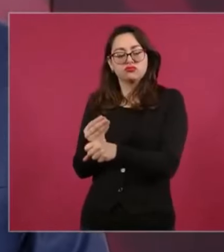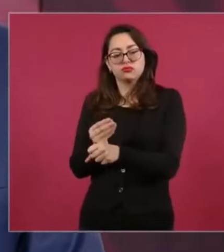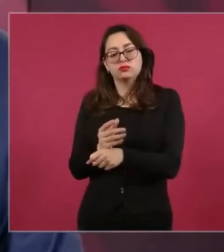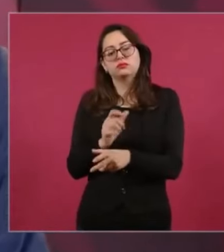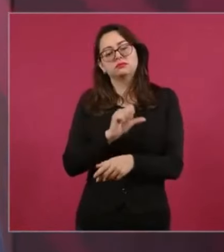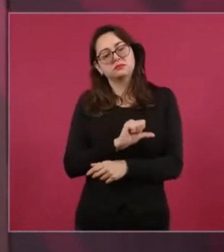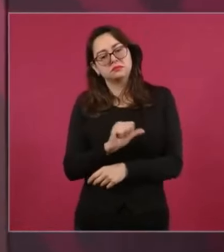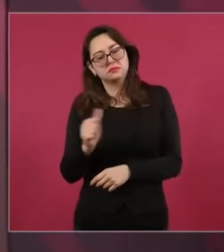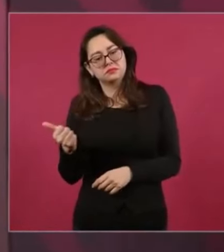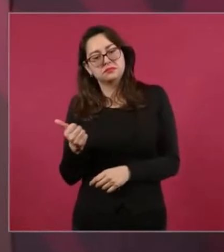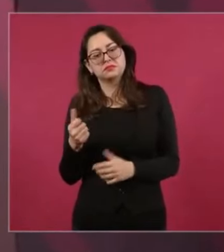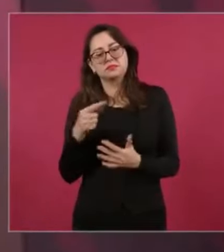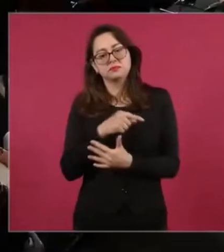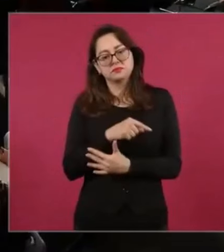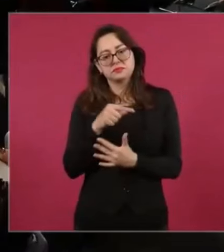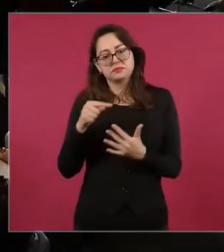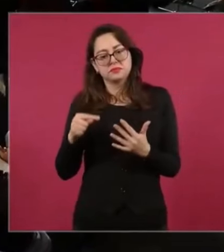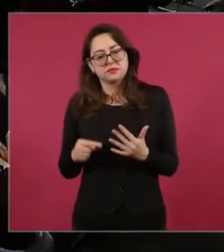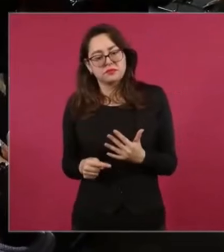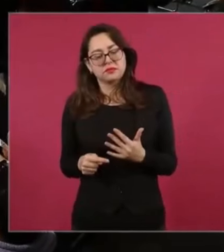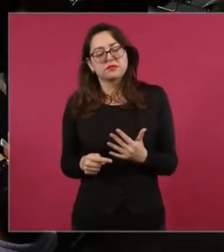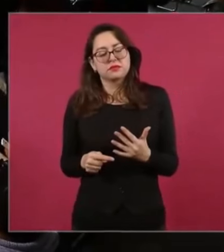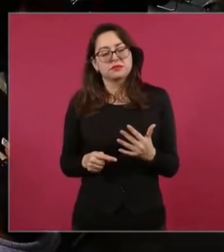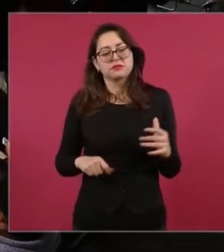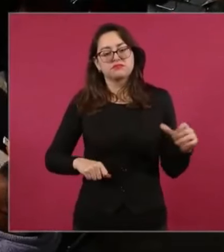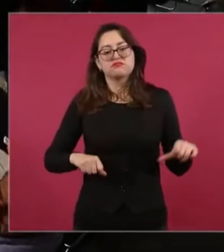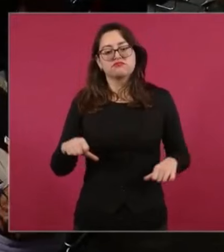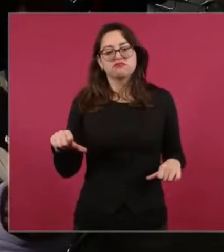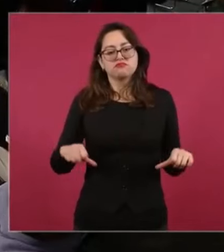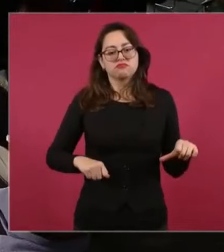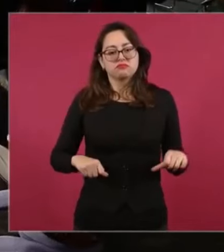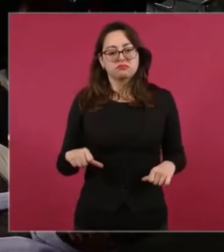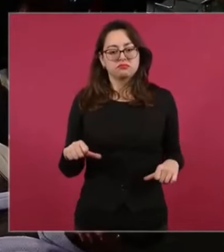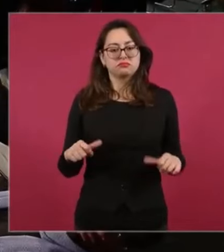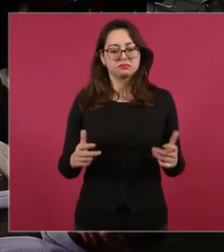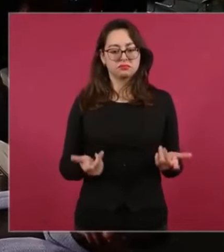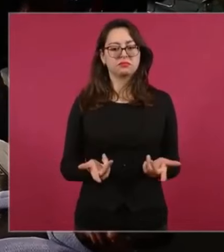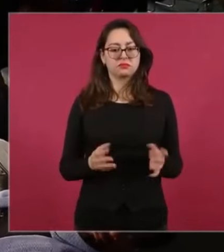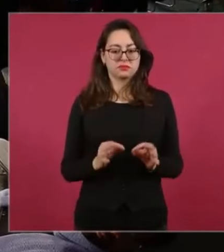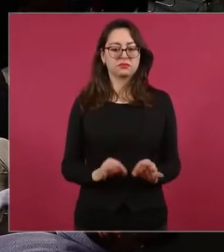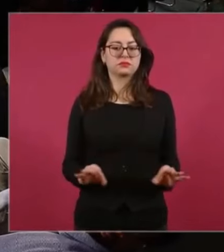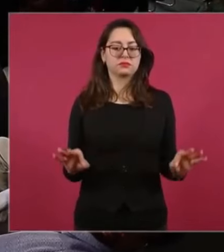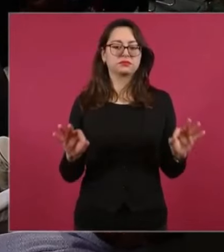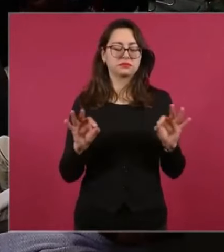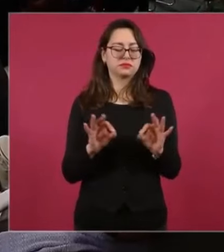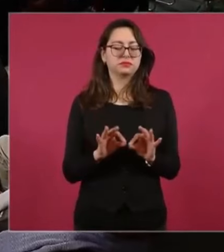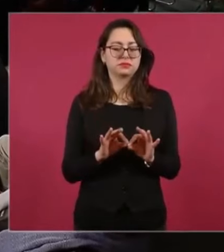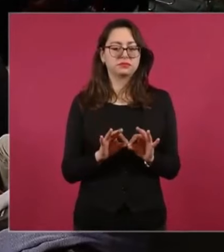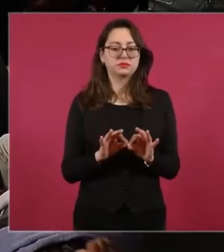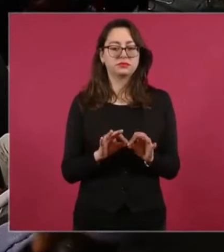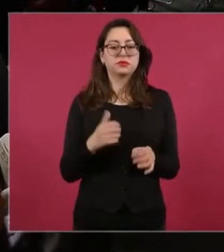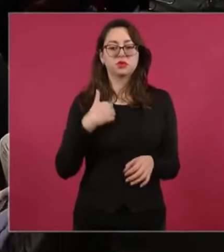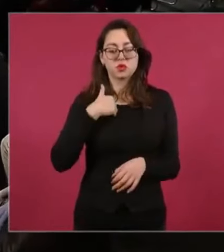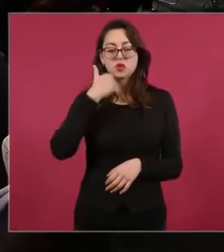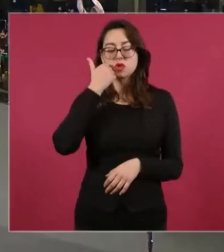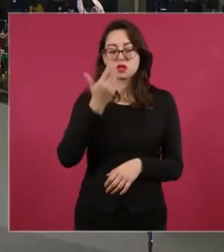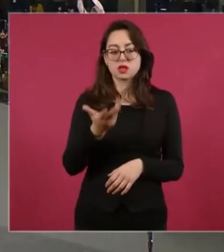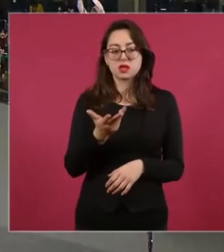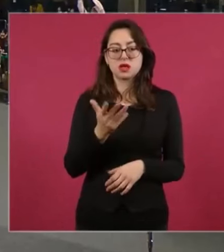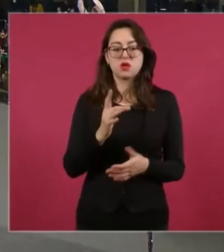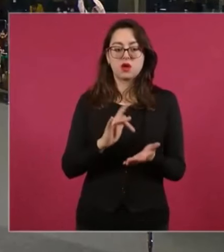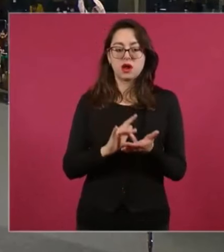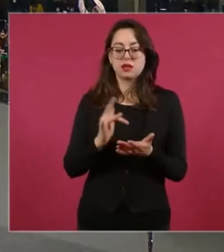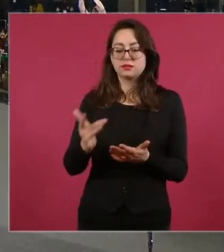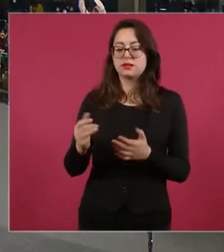cosas, yo quiero agradecer mucho a todo el equipo de la Secretaría de